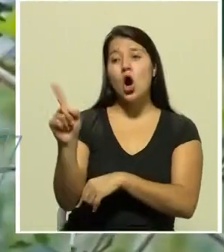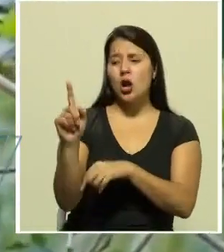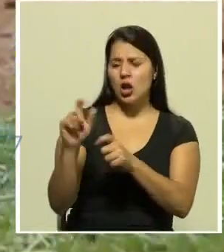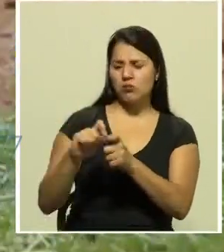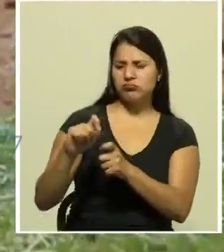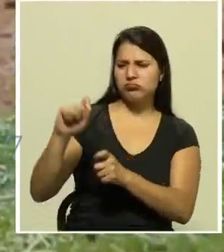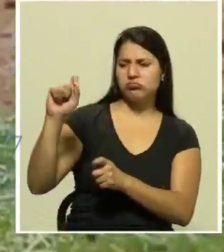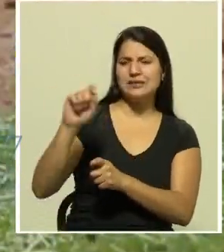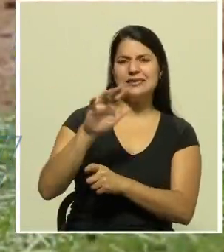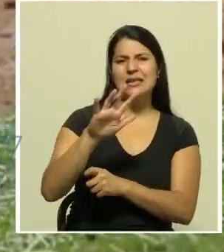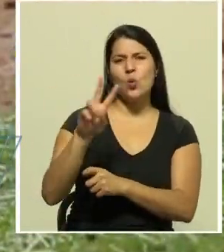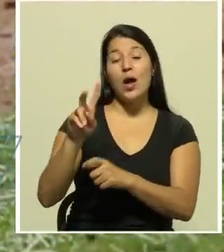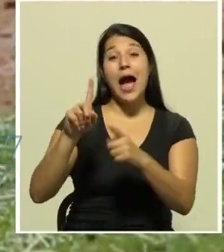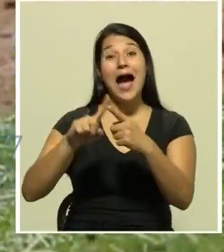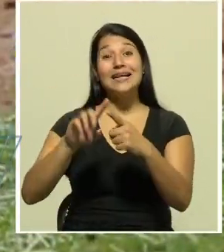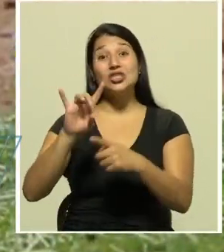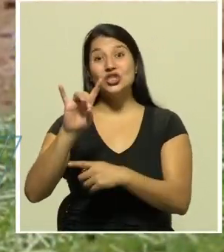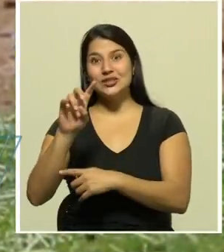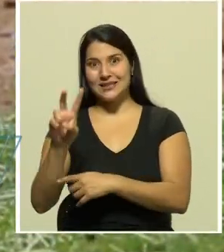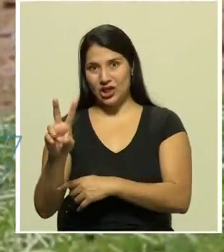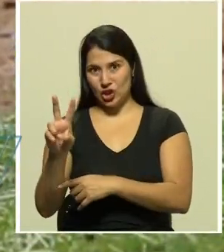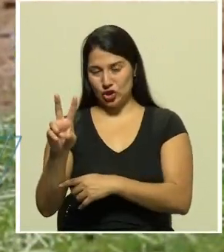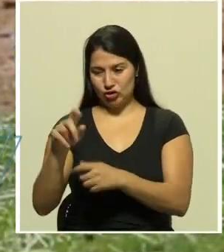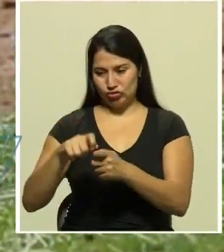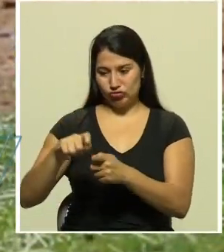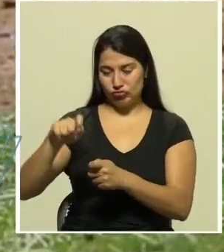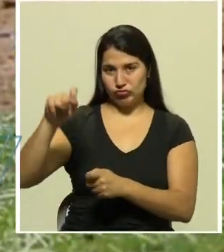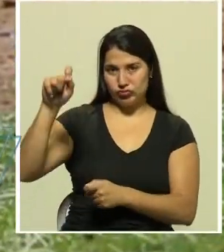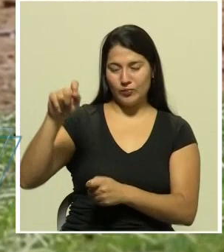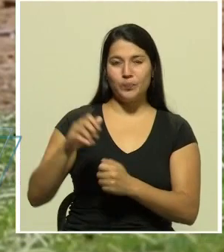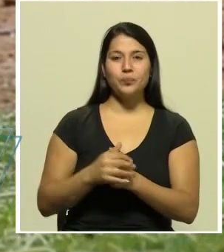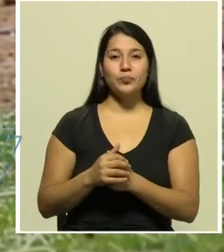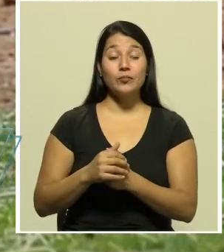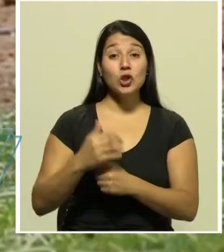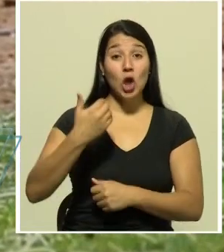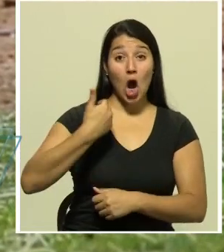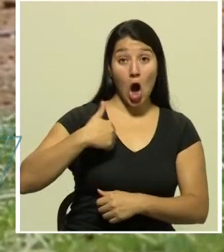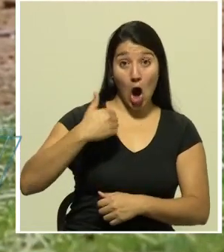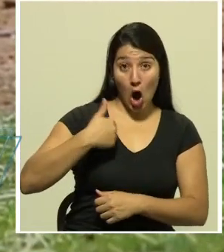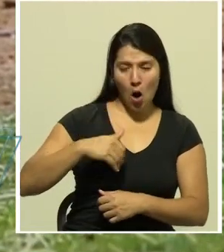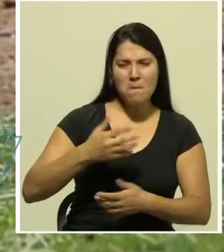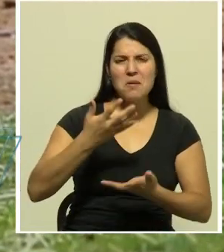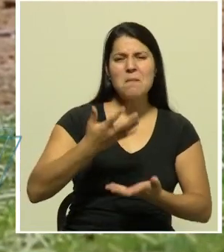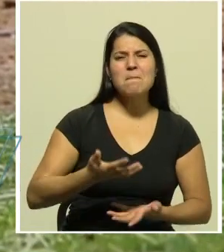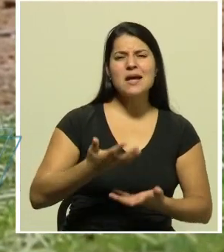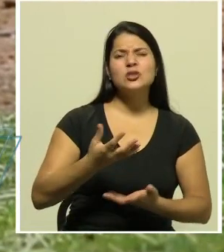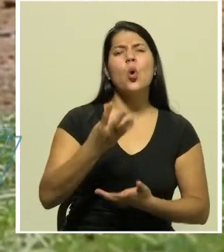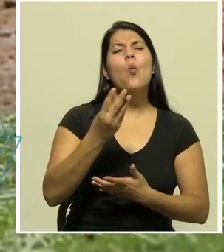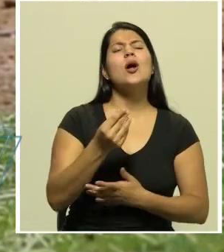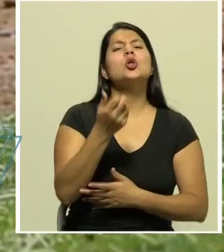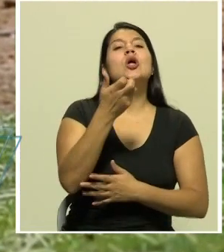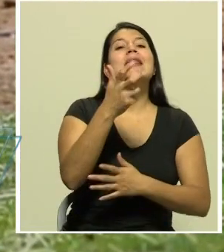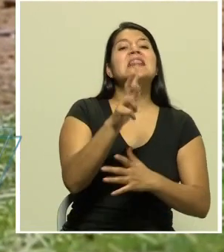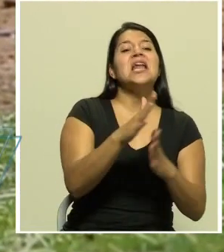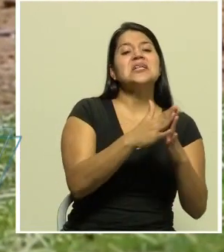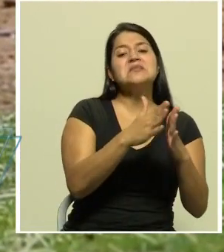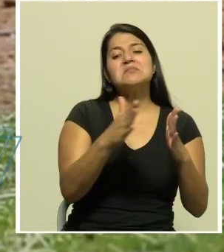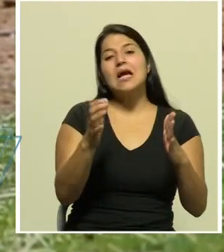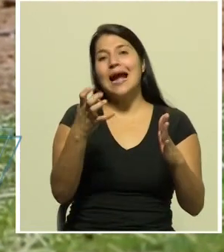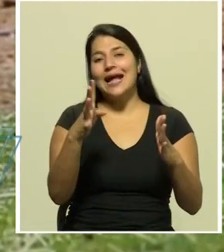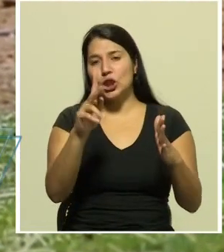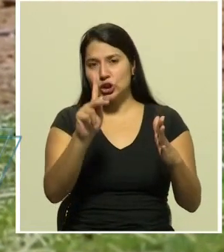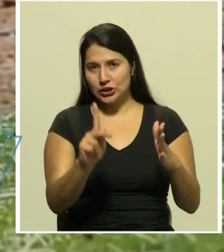52 y 82 centímetros de largo los machos pesan entre 13 o 14 kilogramos